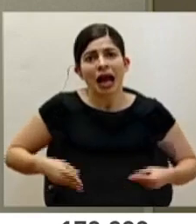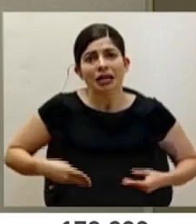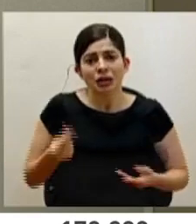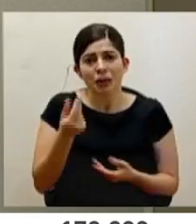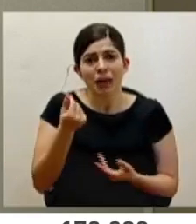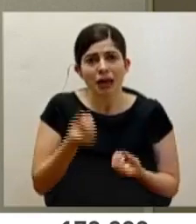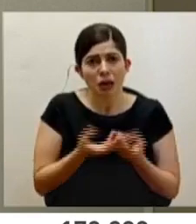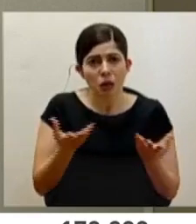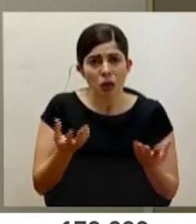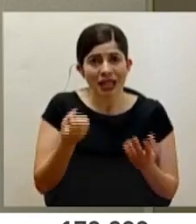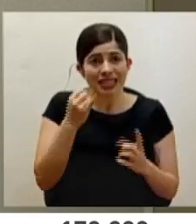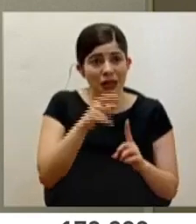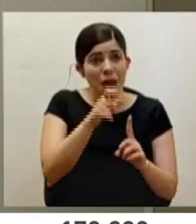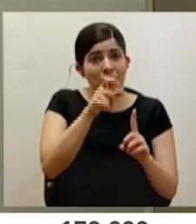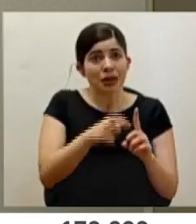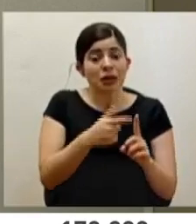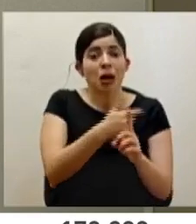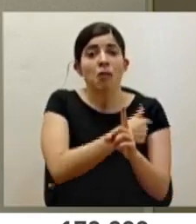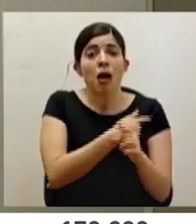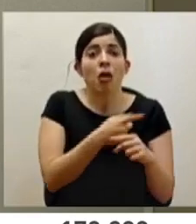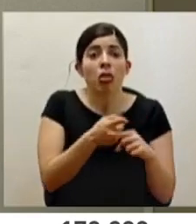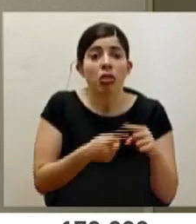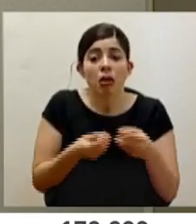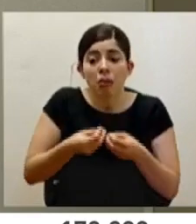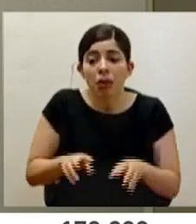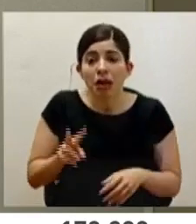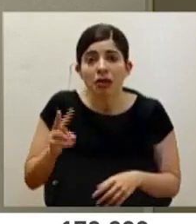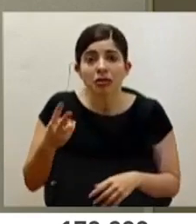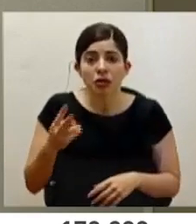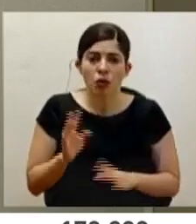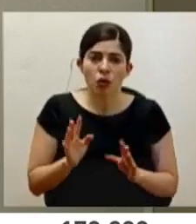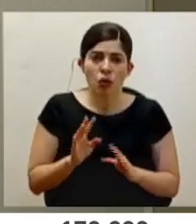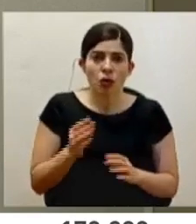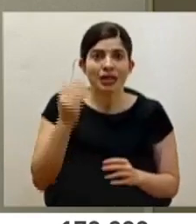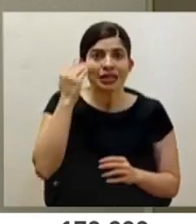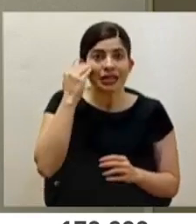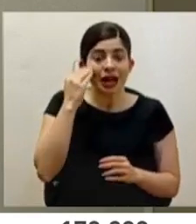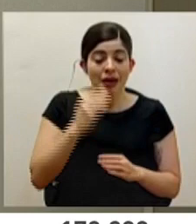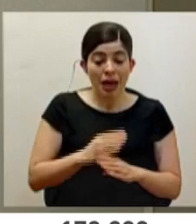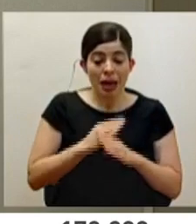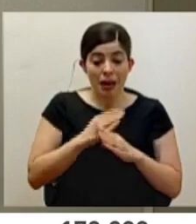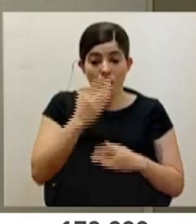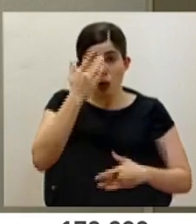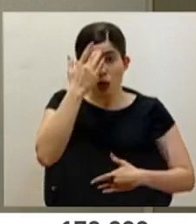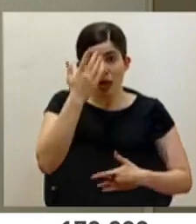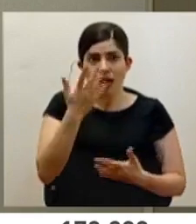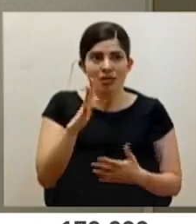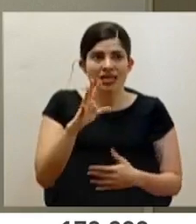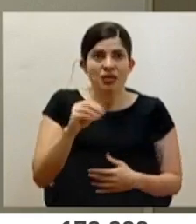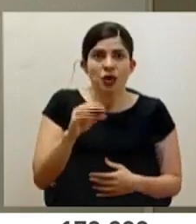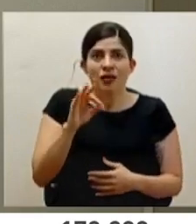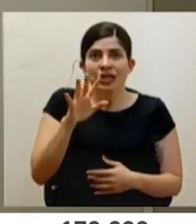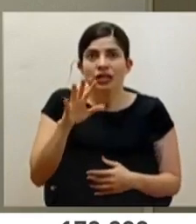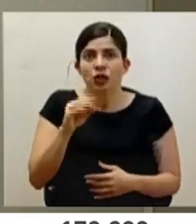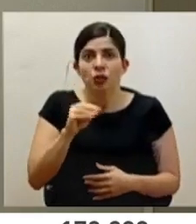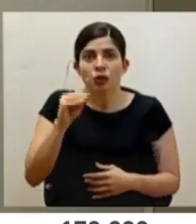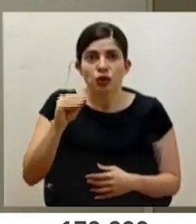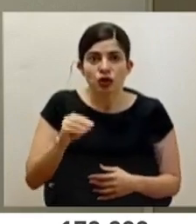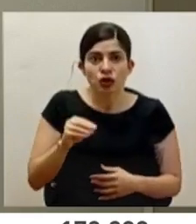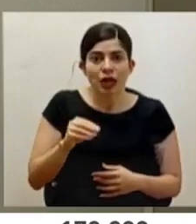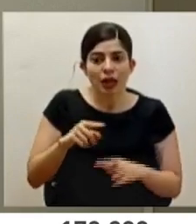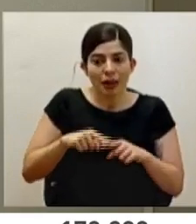públicos dejar a una persona a medio vacunar por no garantizar la segunda, sabiendo que la inmunidad puede aumentar desde un 50% hasta un 95%.